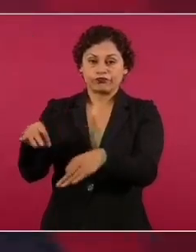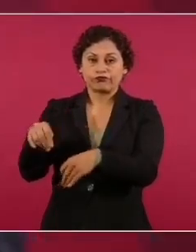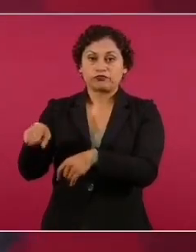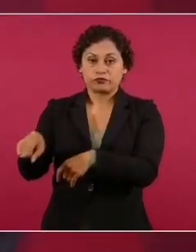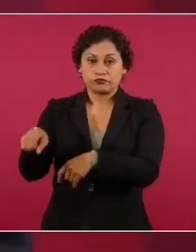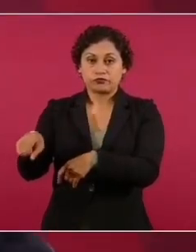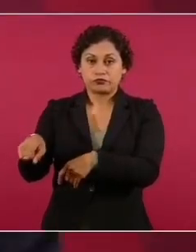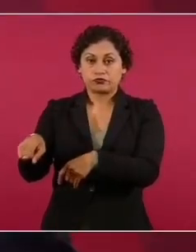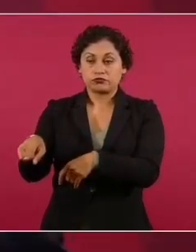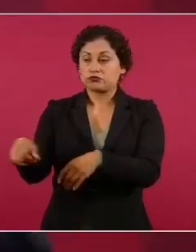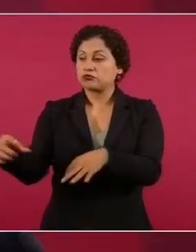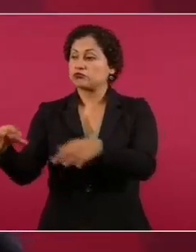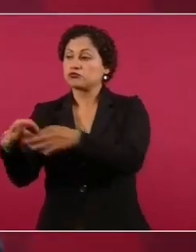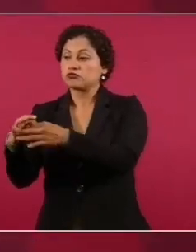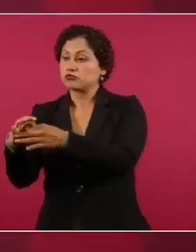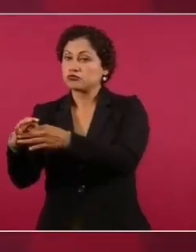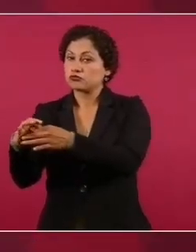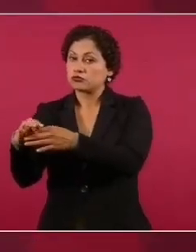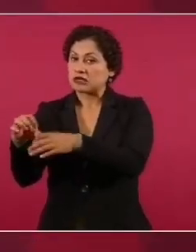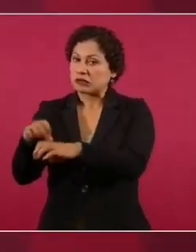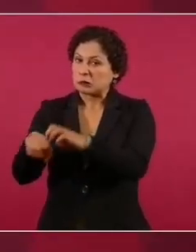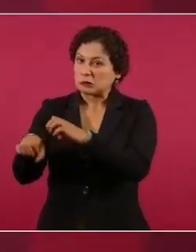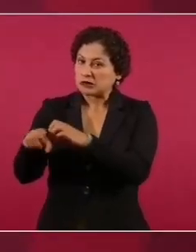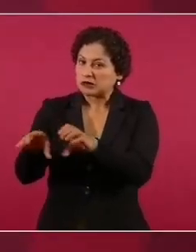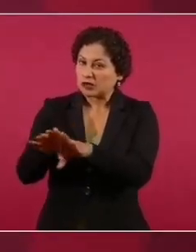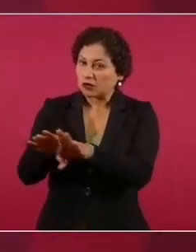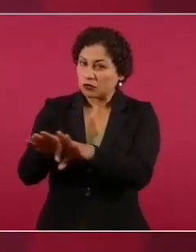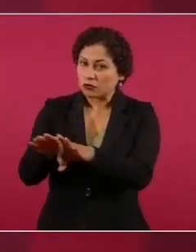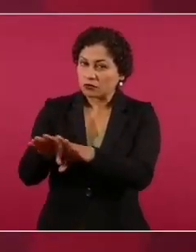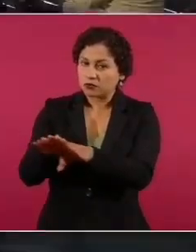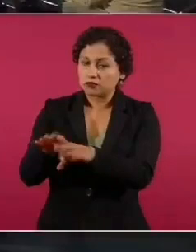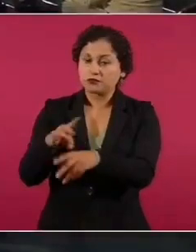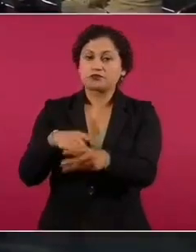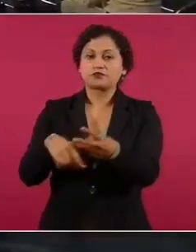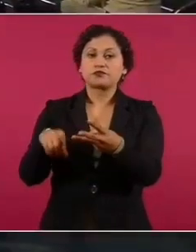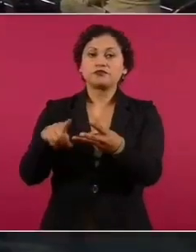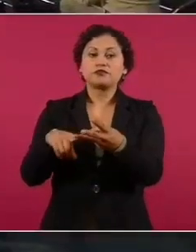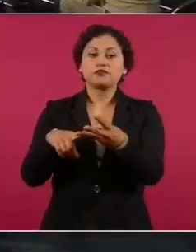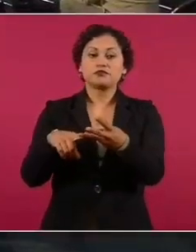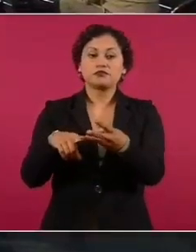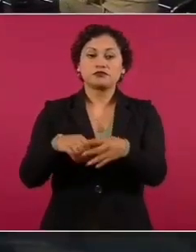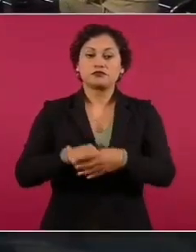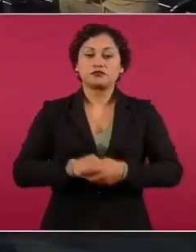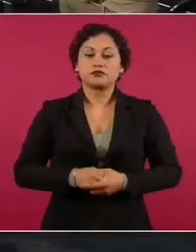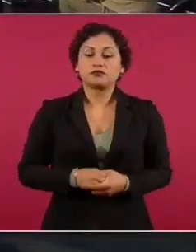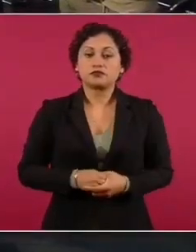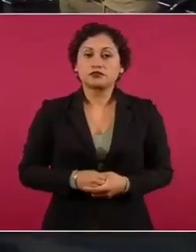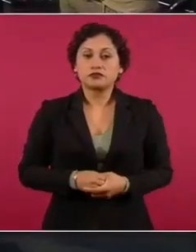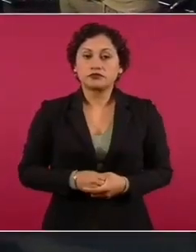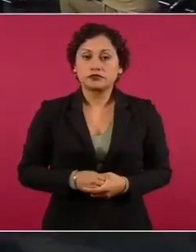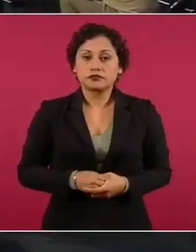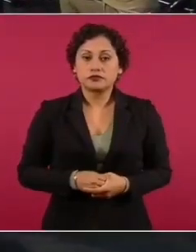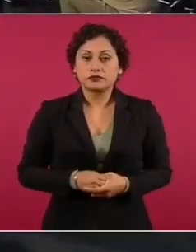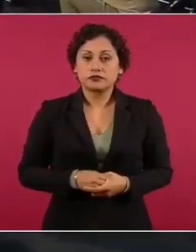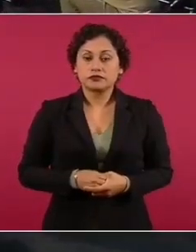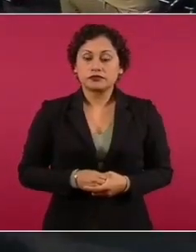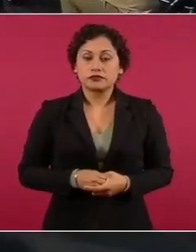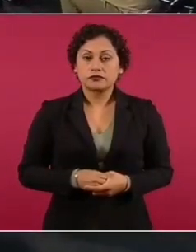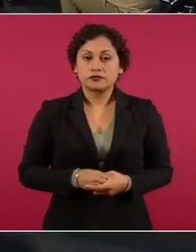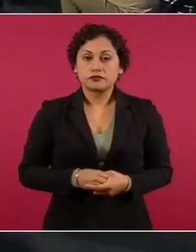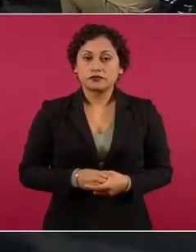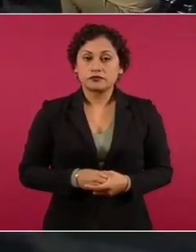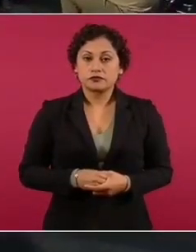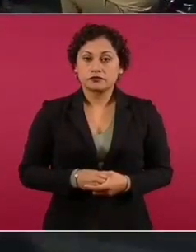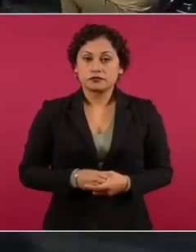vas a